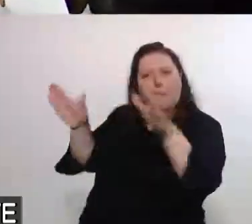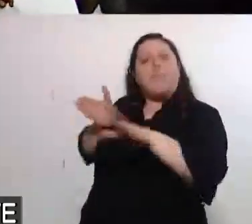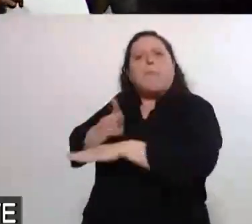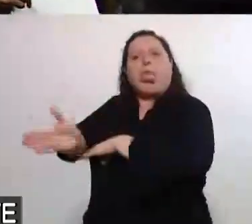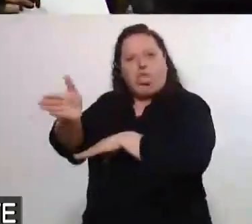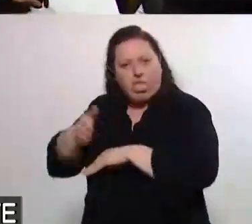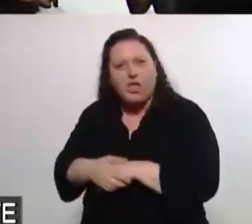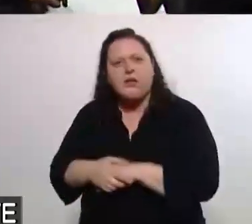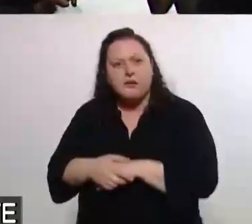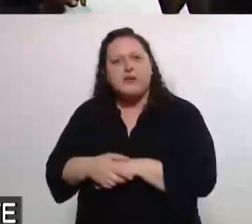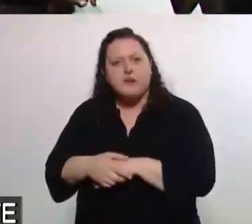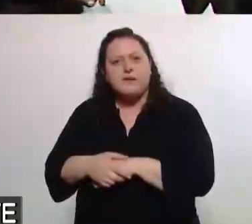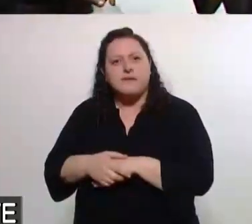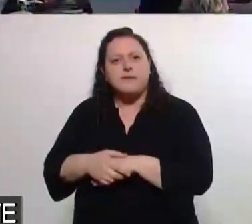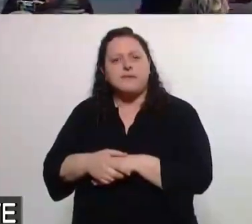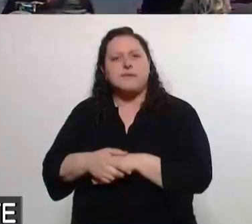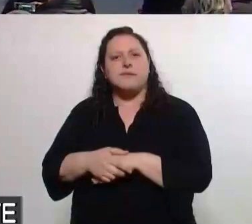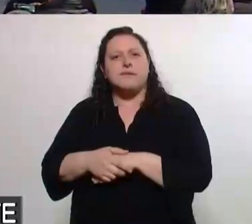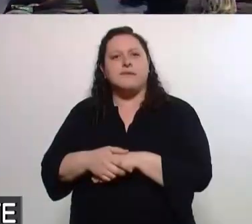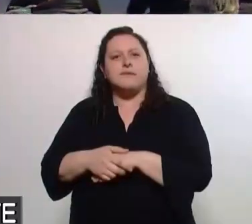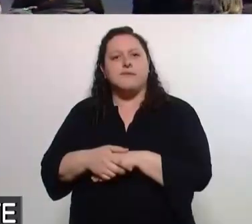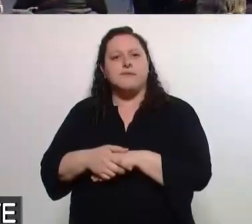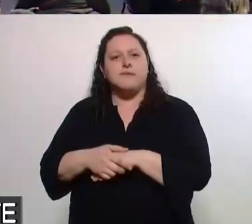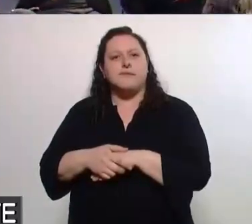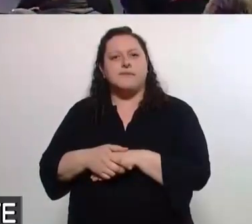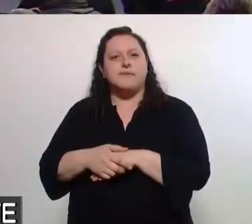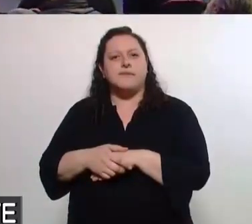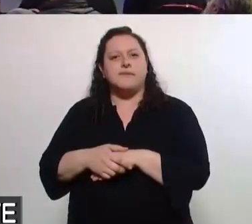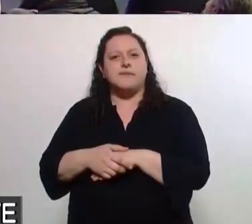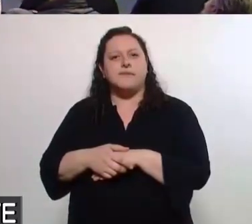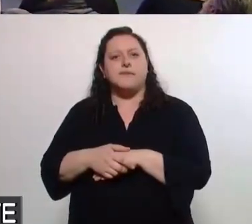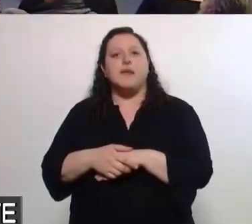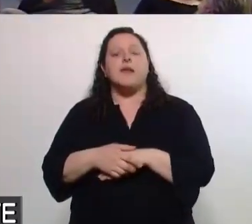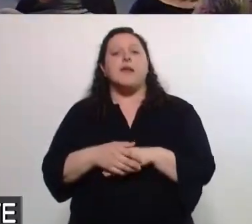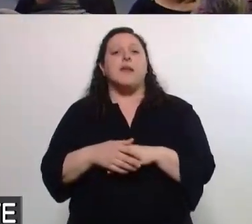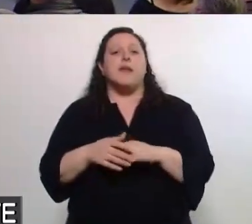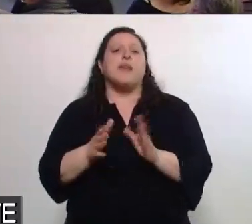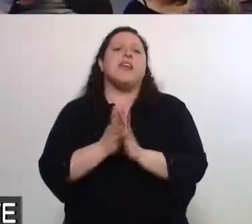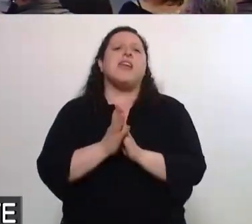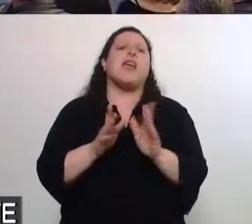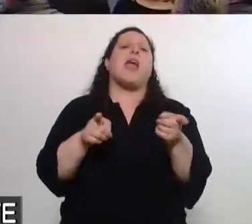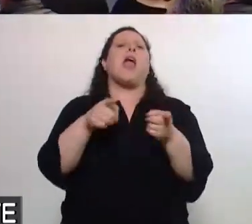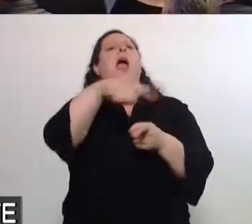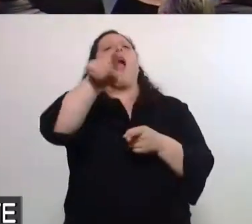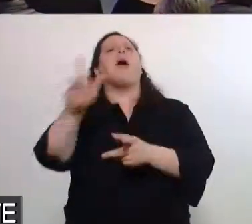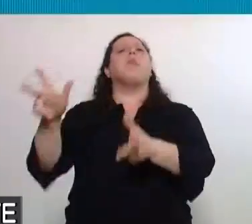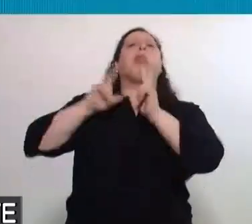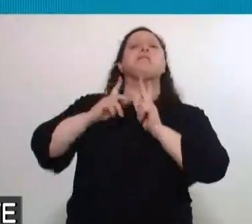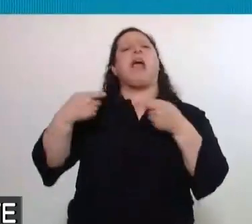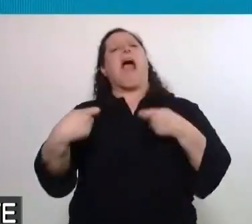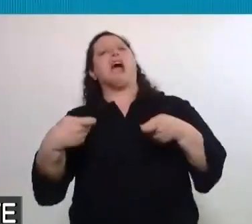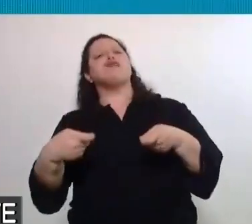Y que no me vengan con qué gasto nuevo, porque el gasto está.